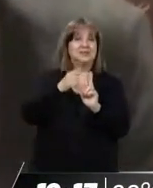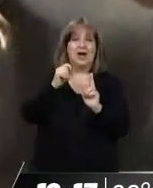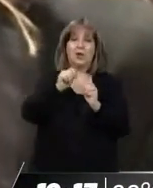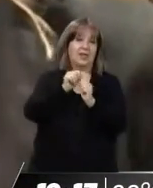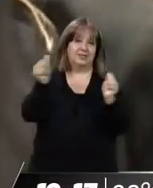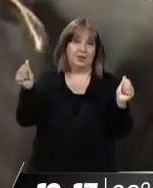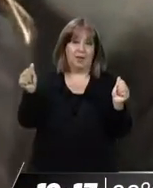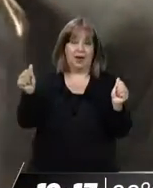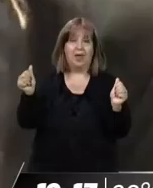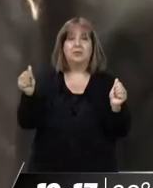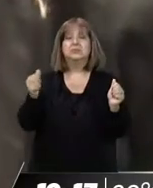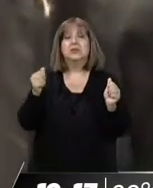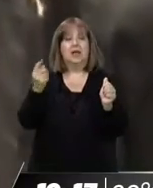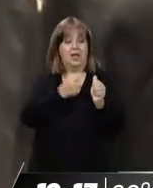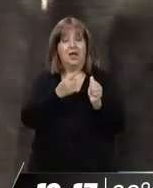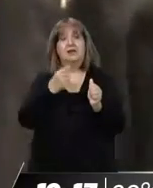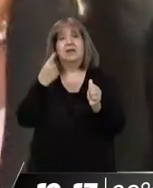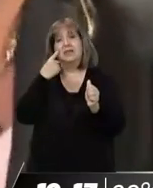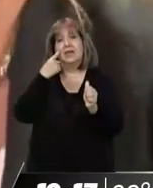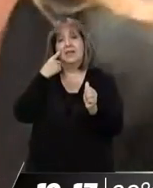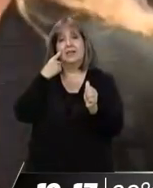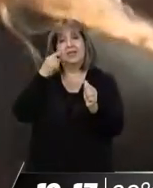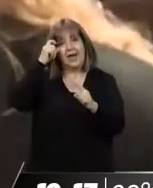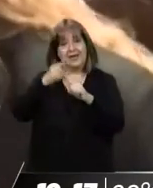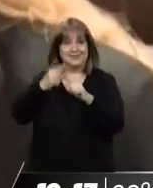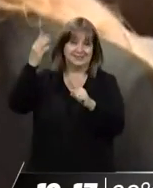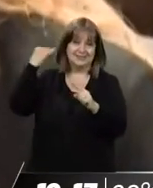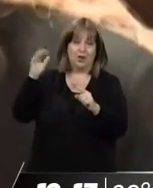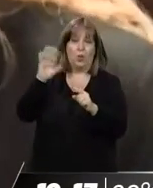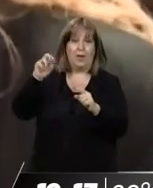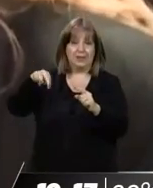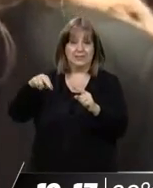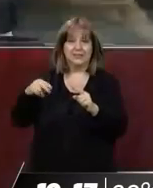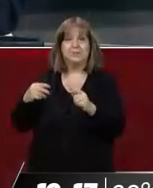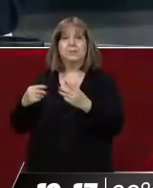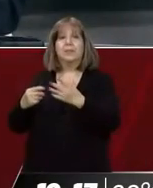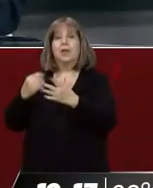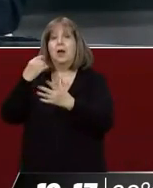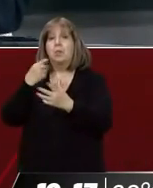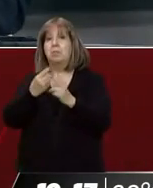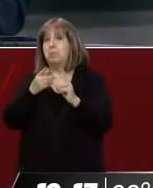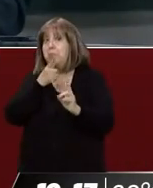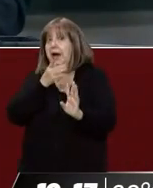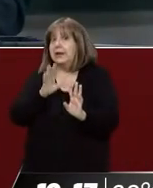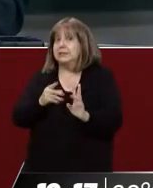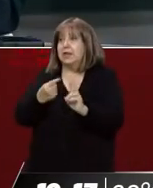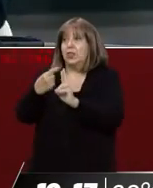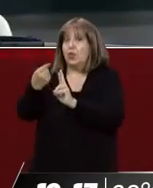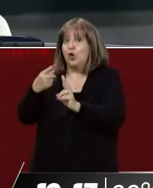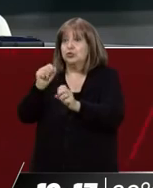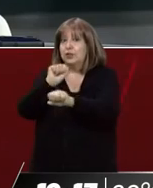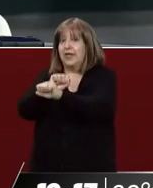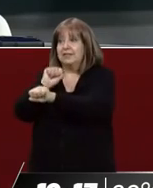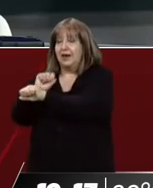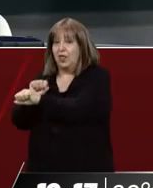de las causas que tiene el ex intendente de Guaymallén. Lo más interesante, lo decía sobre el final, la posibilidad de que mañana queden los dos